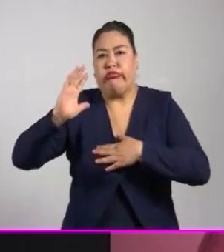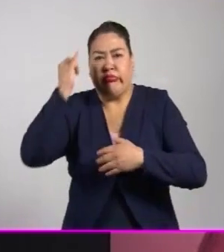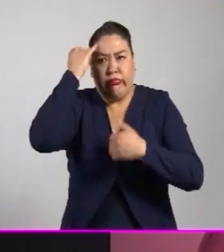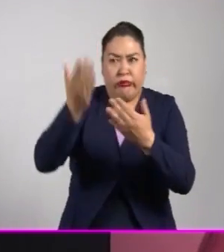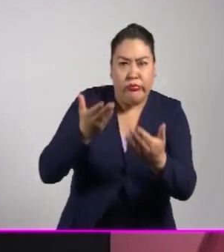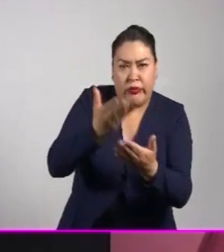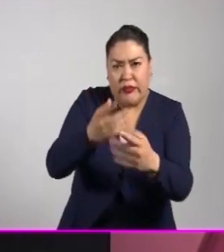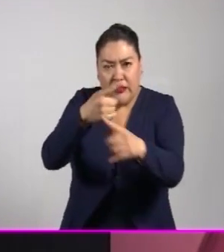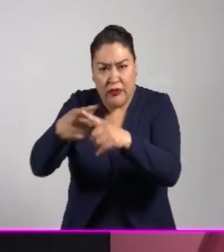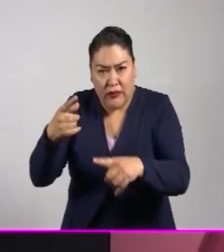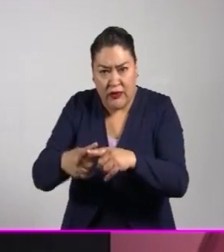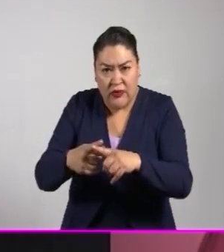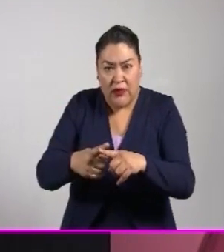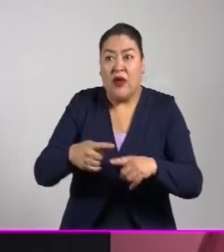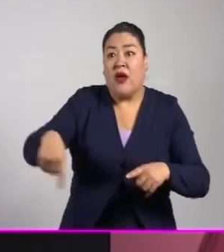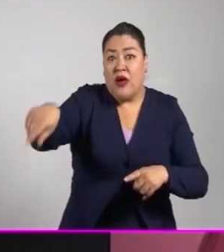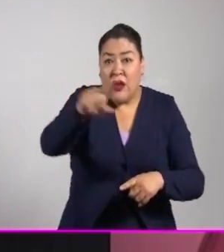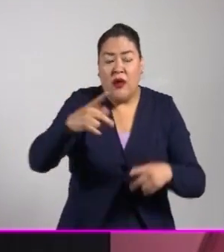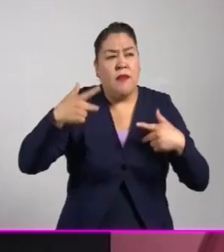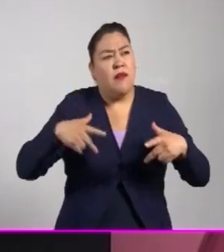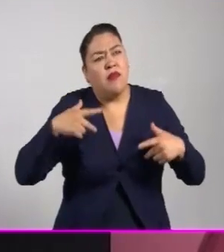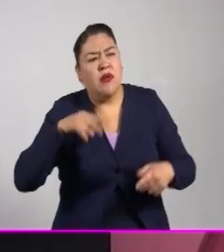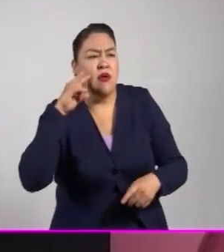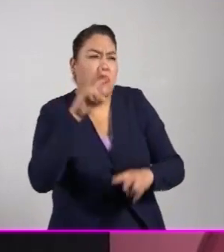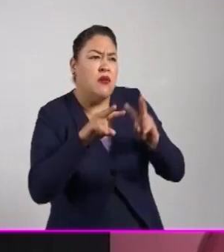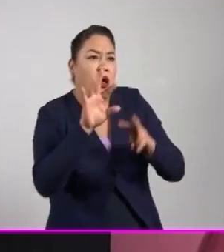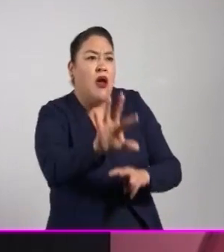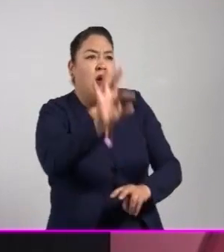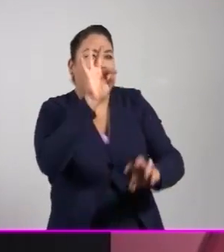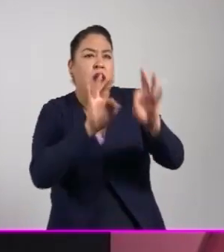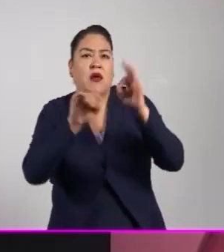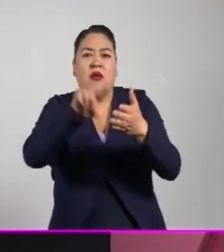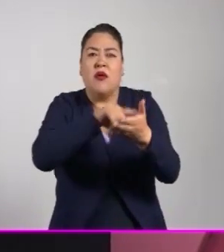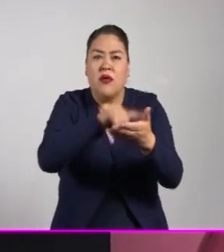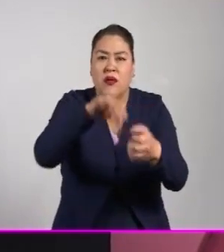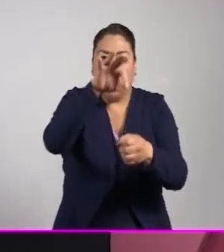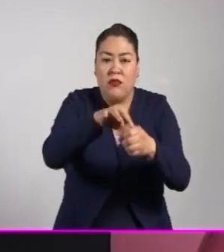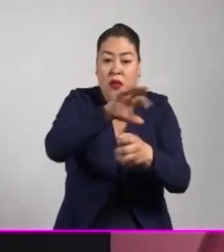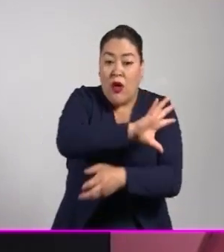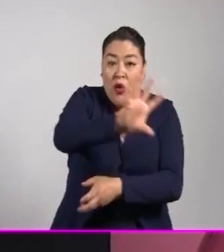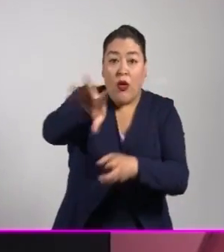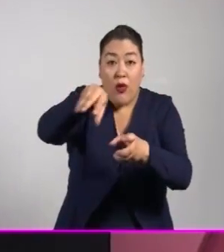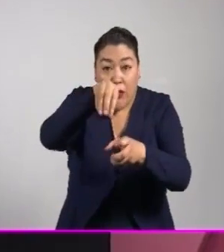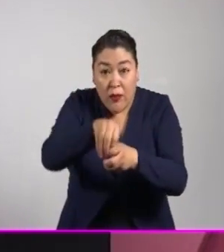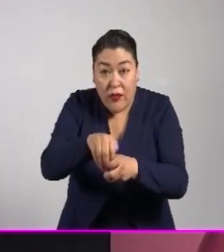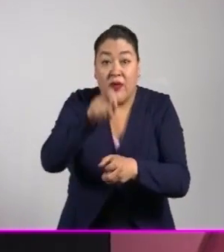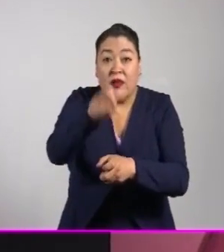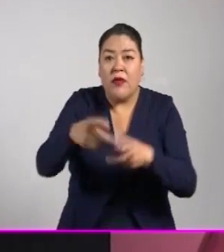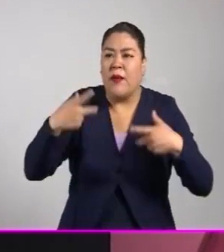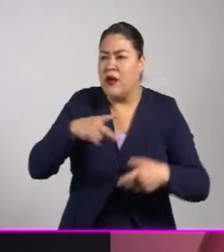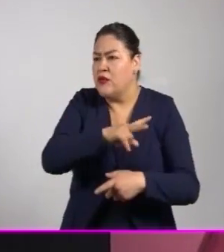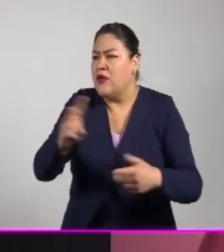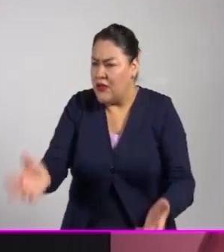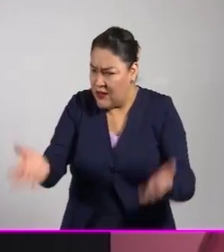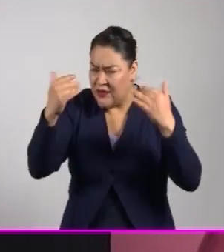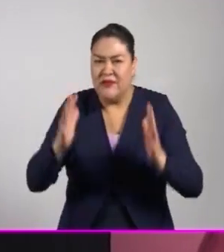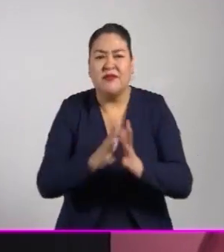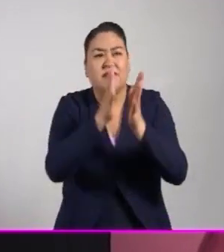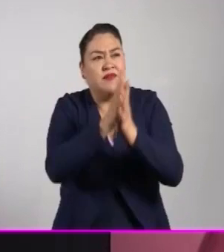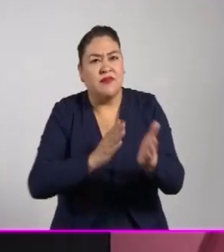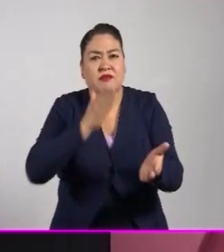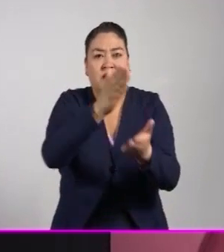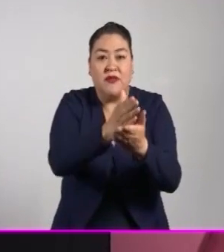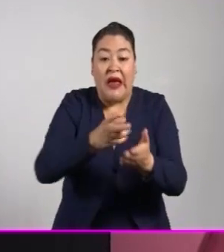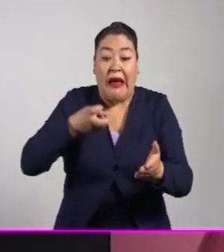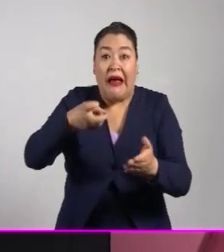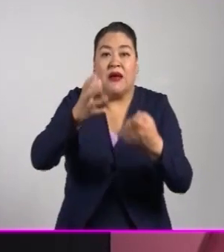votaciones permiten que la población elija su futuro y todo el proceso en su conjunto promueve la participación ciudadana. Se trata de un